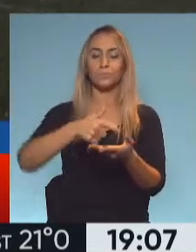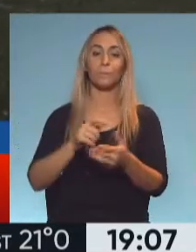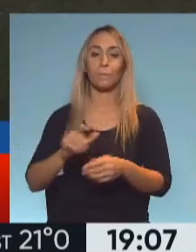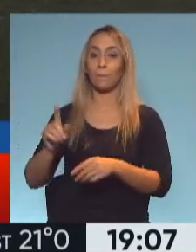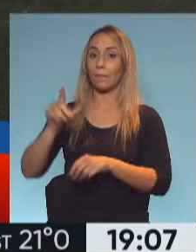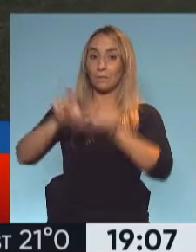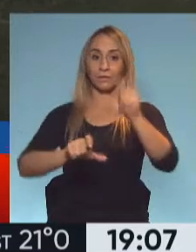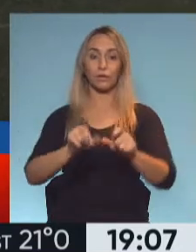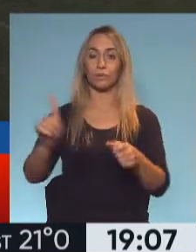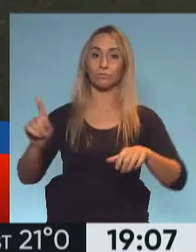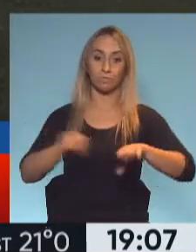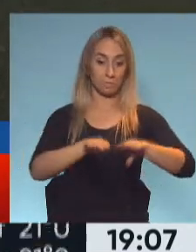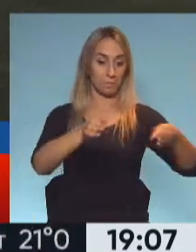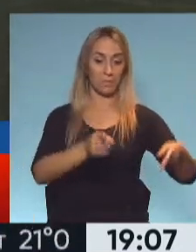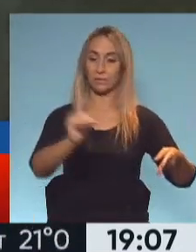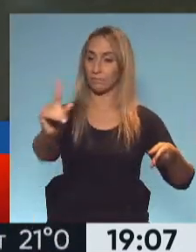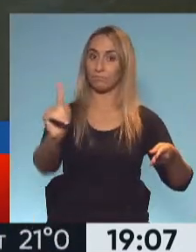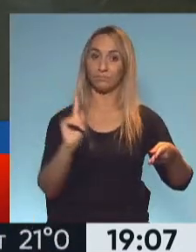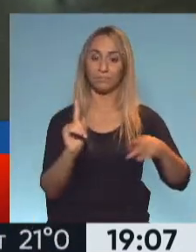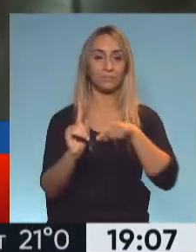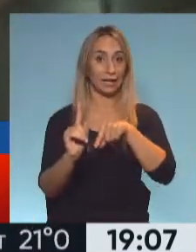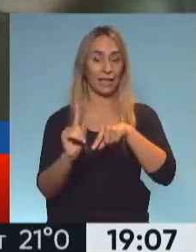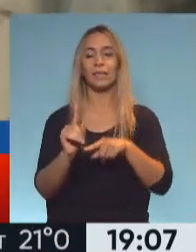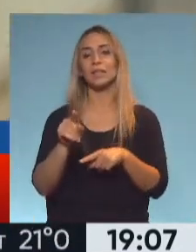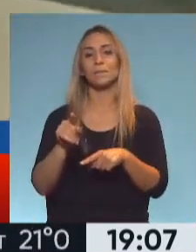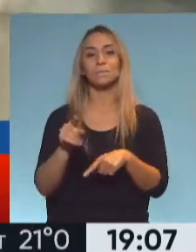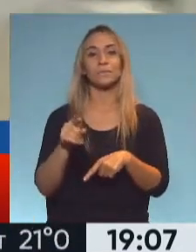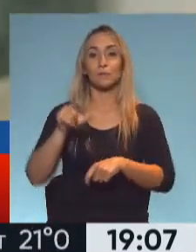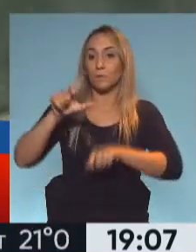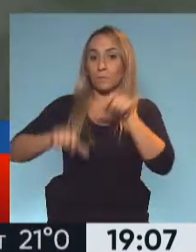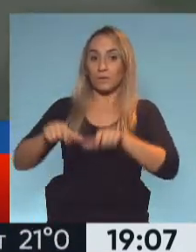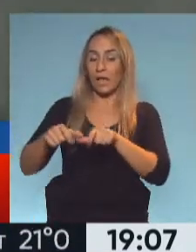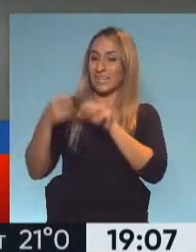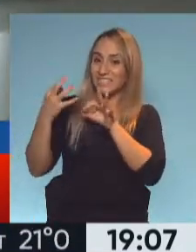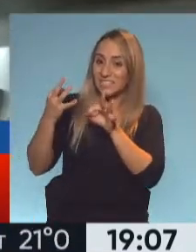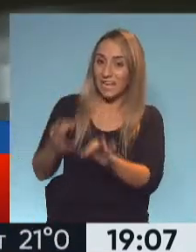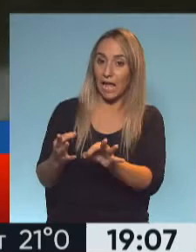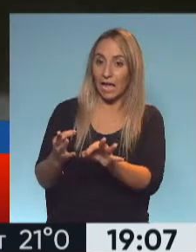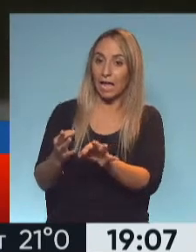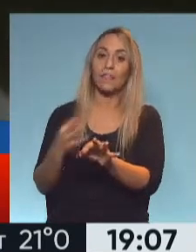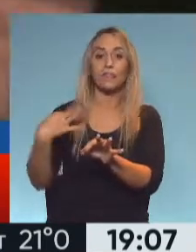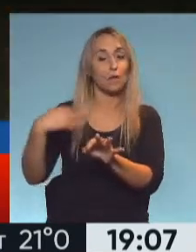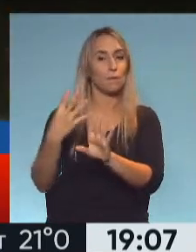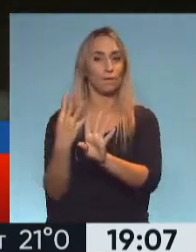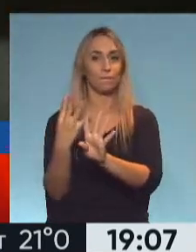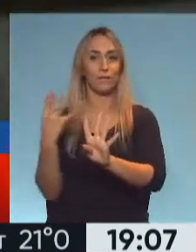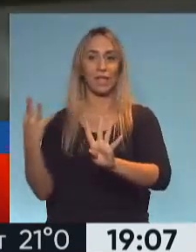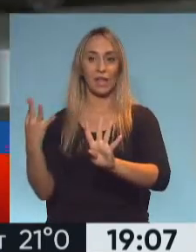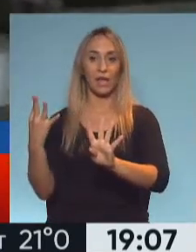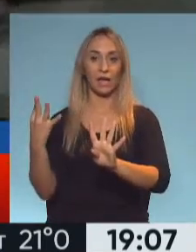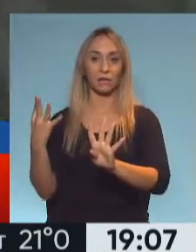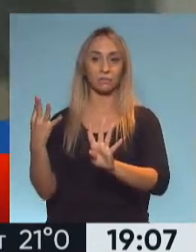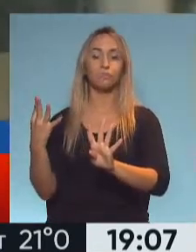el lugar donde finalmente llegan los pasajeros, hacen una pequeña fila y después se